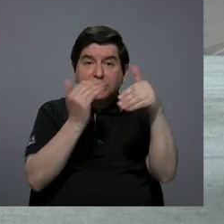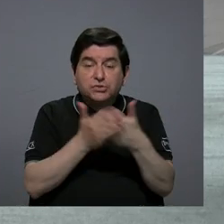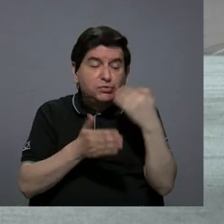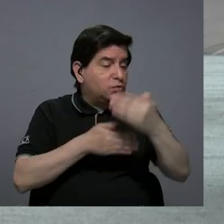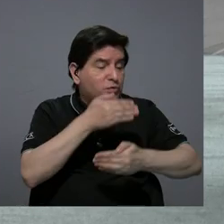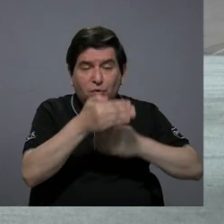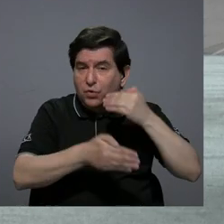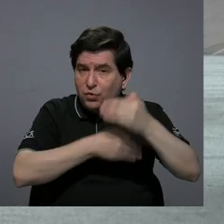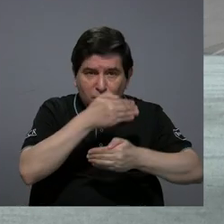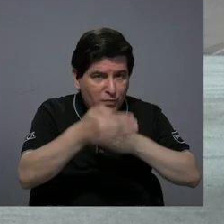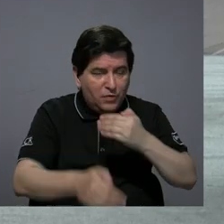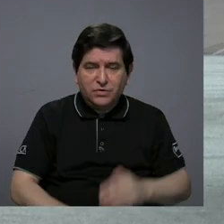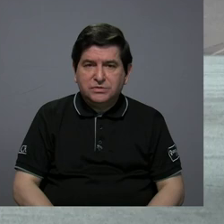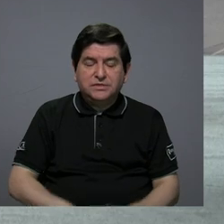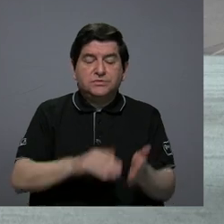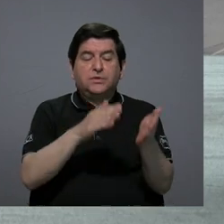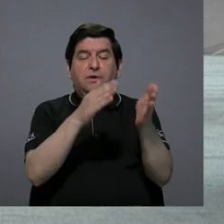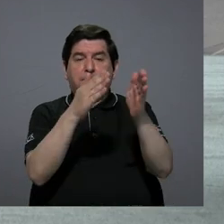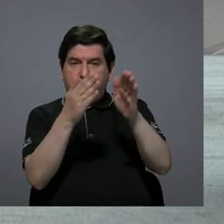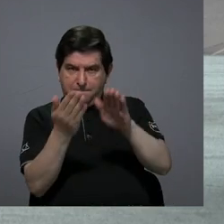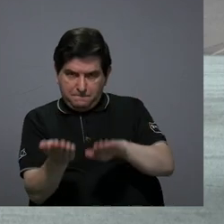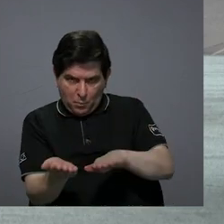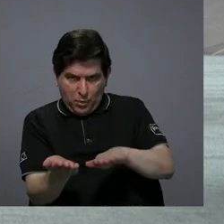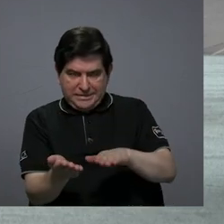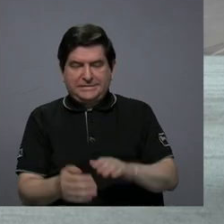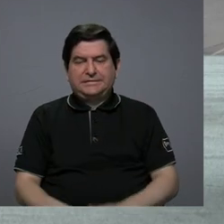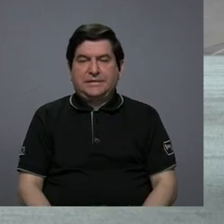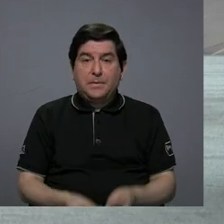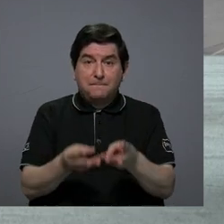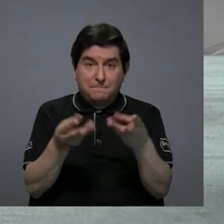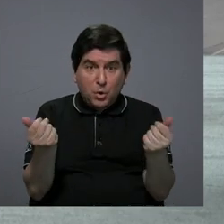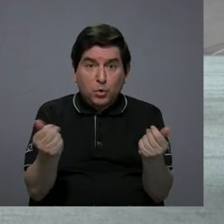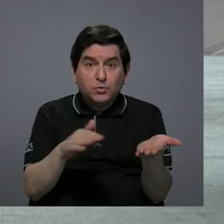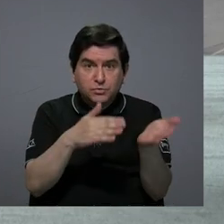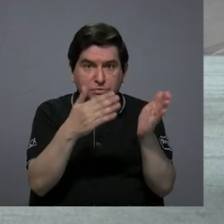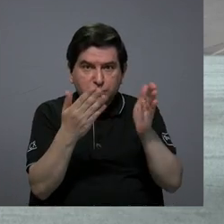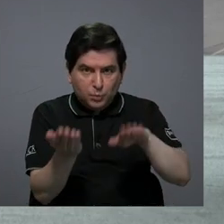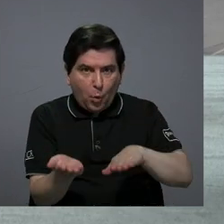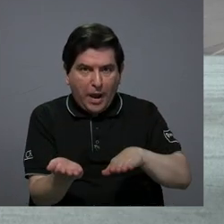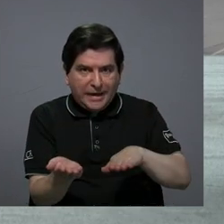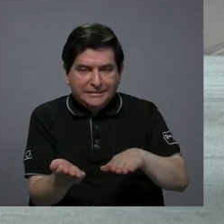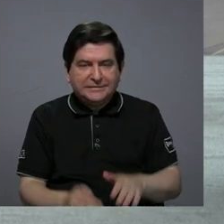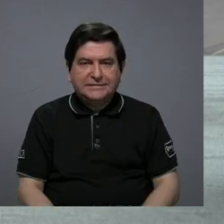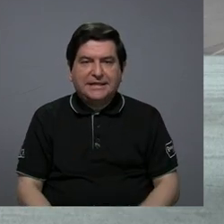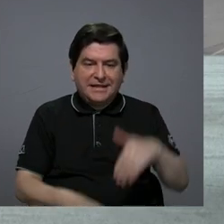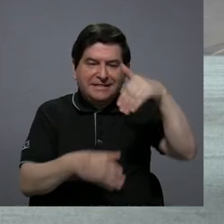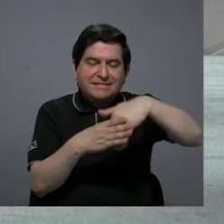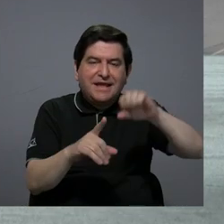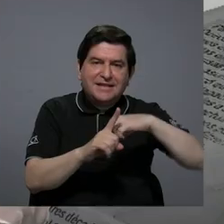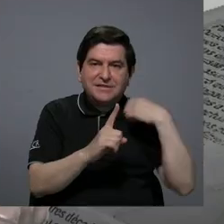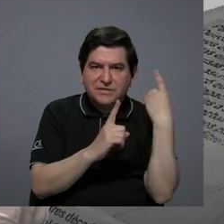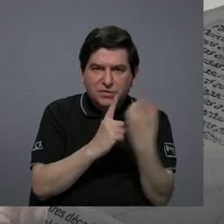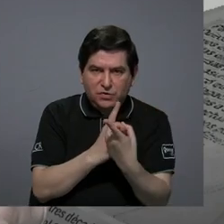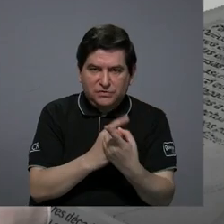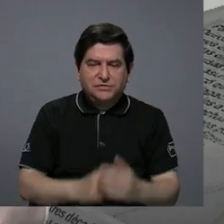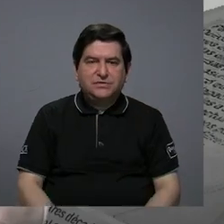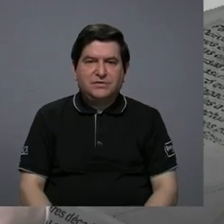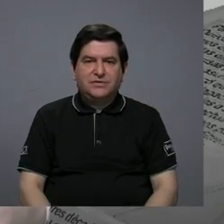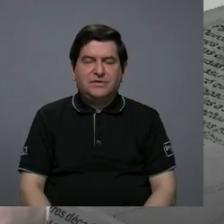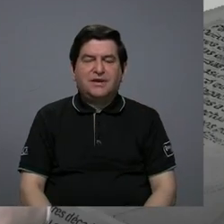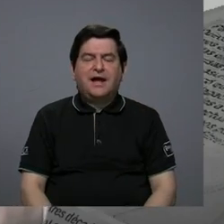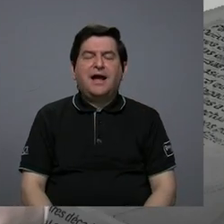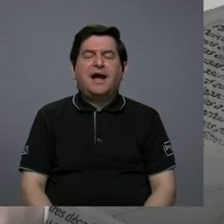los procesos de muerte, de dar muerte en la sociedad. Y la